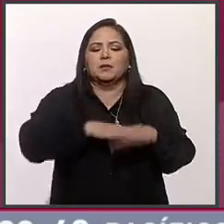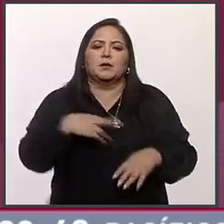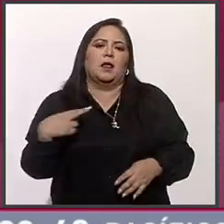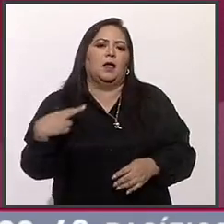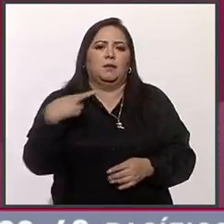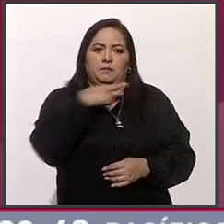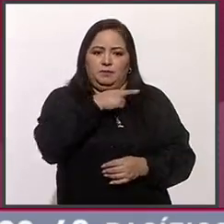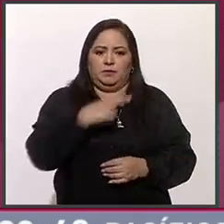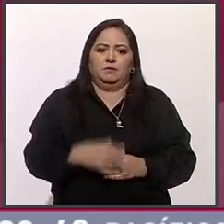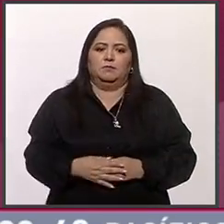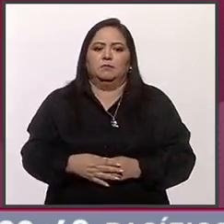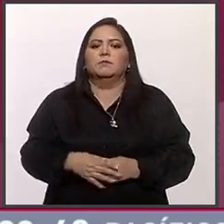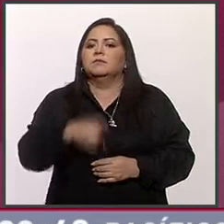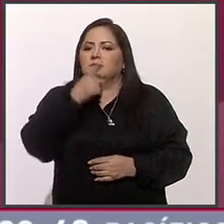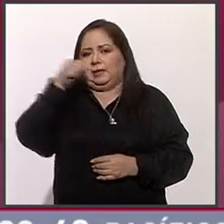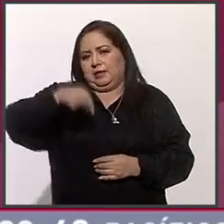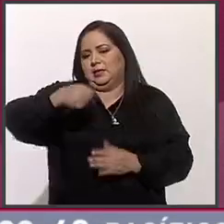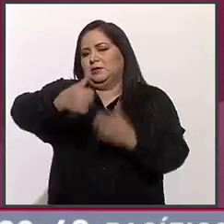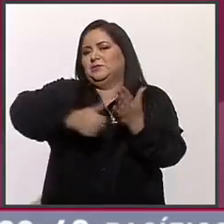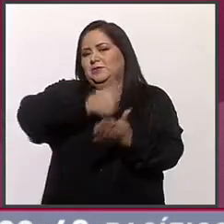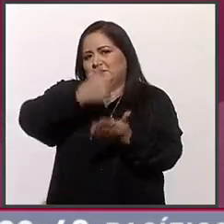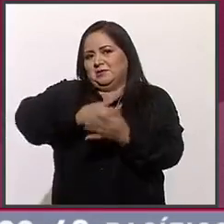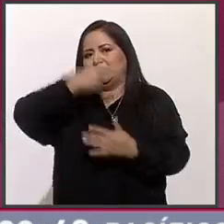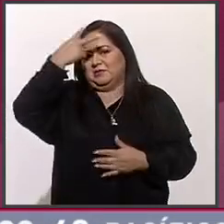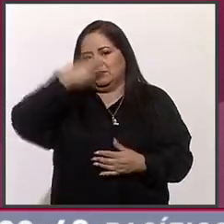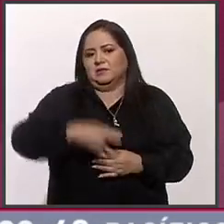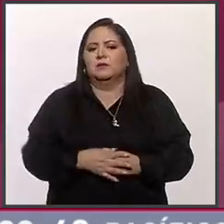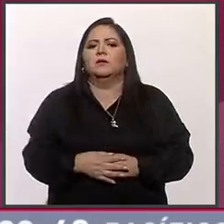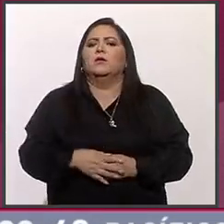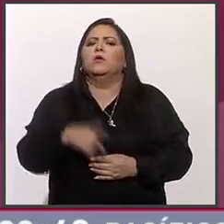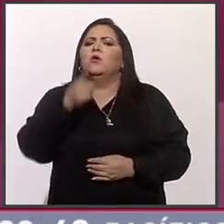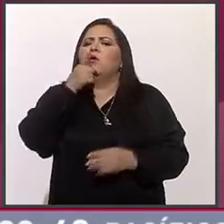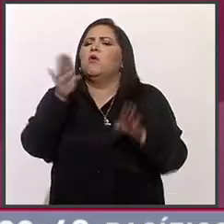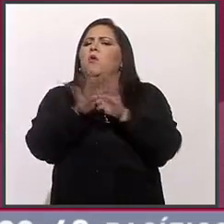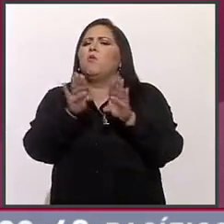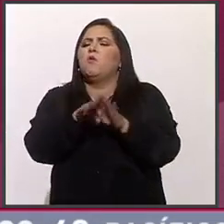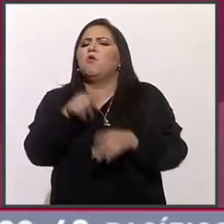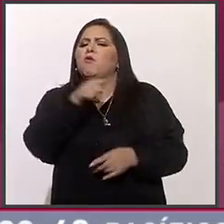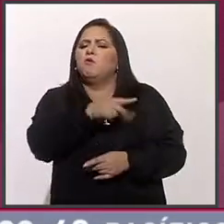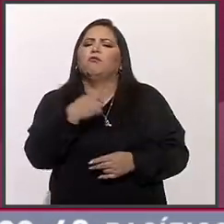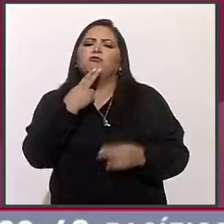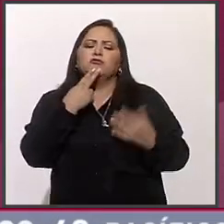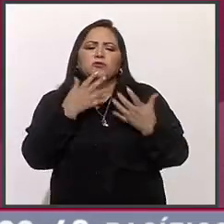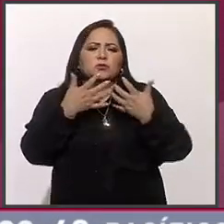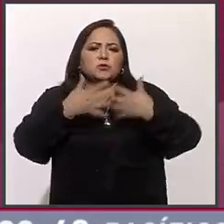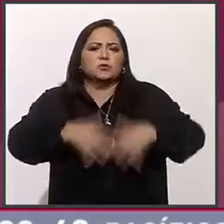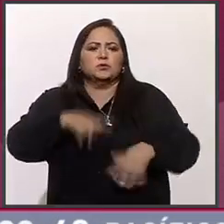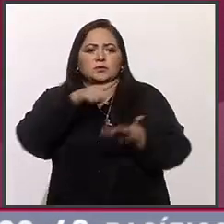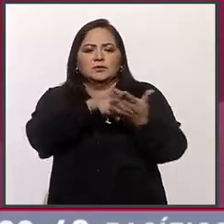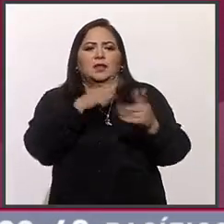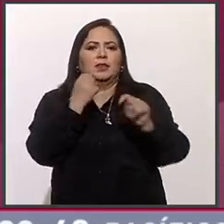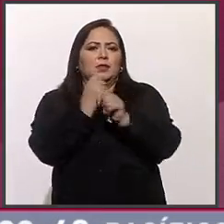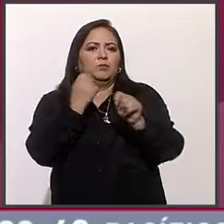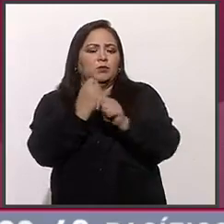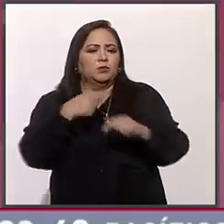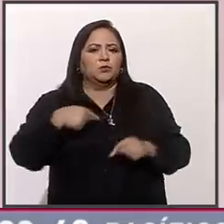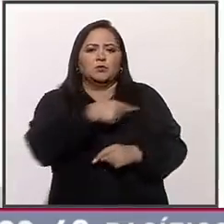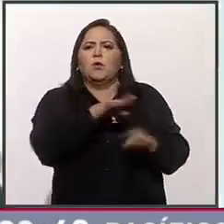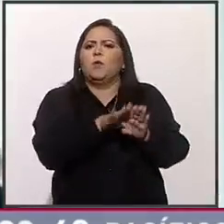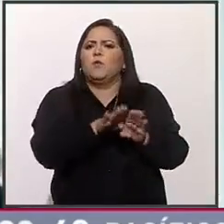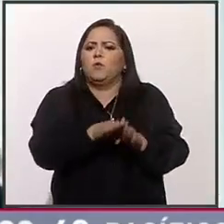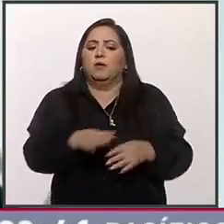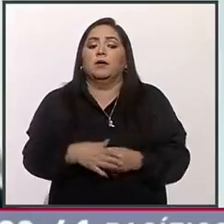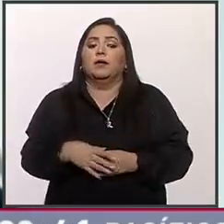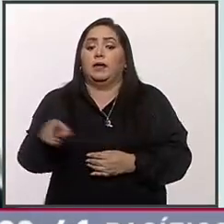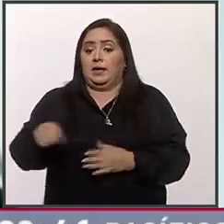más rápido, por supuesto, aquí en la Ciudad de México. ¿Cómo funciona este transporte? ¿De qué manera funciona?